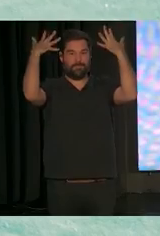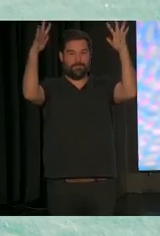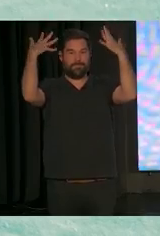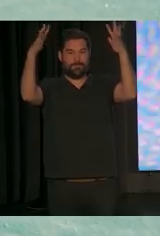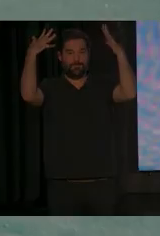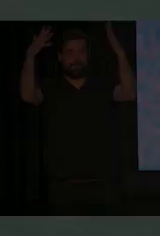Gracias. Gracias. Gracias. Gracias.